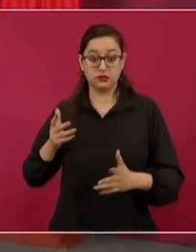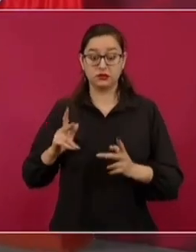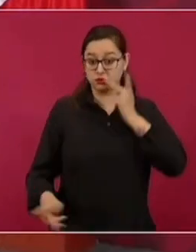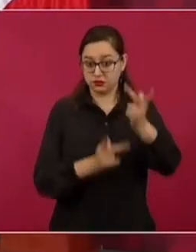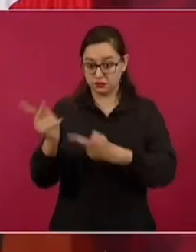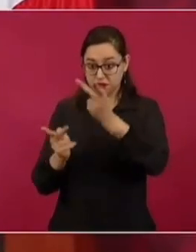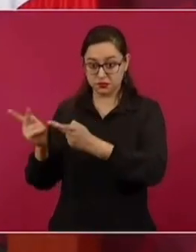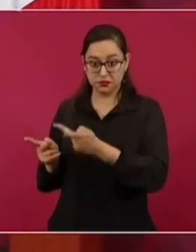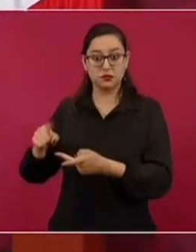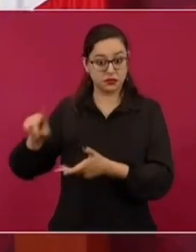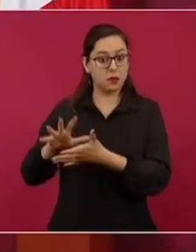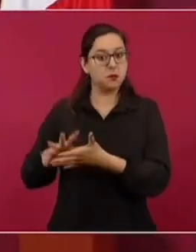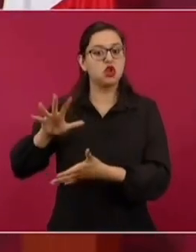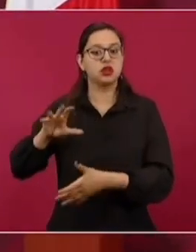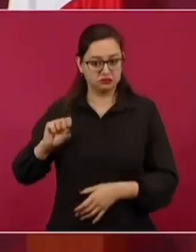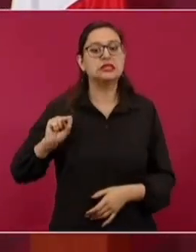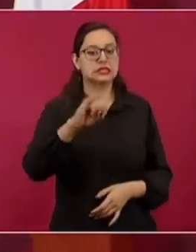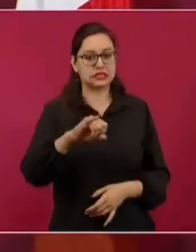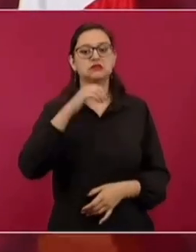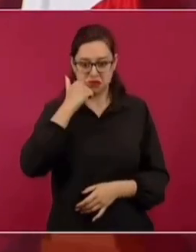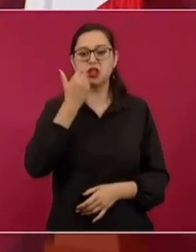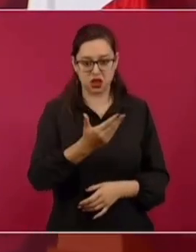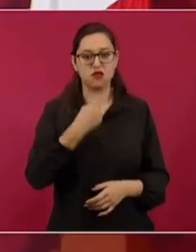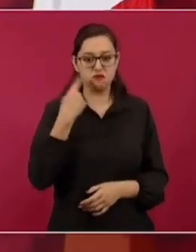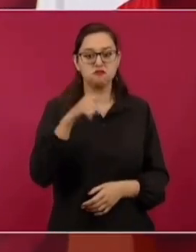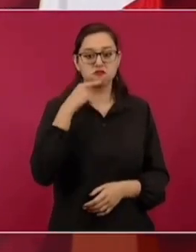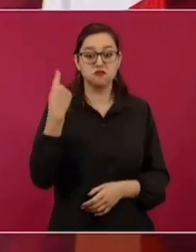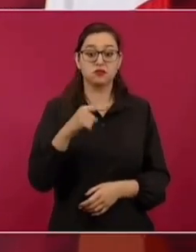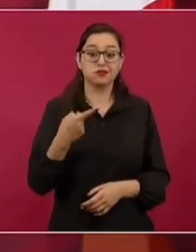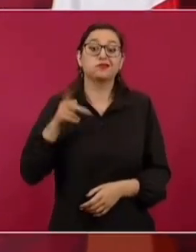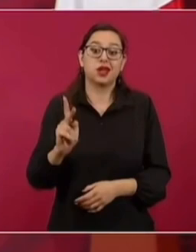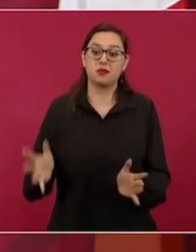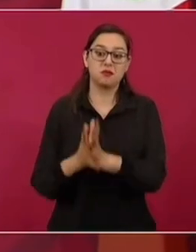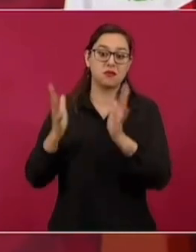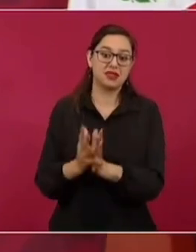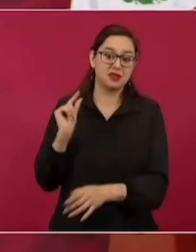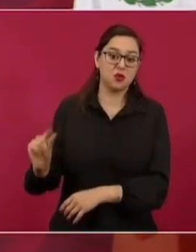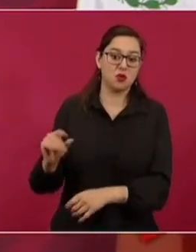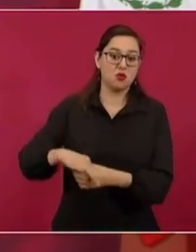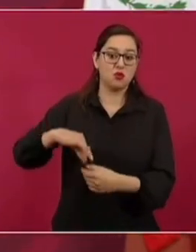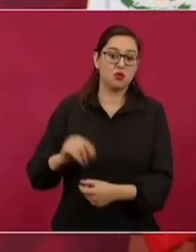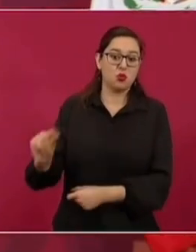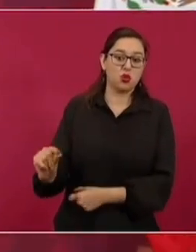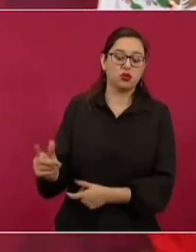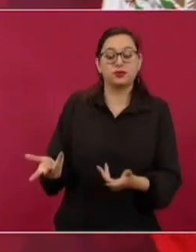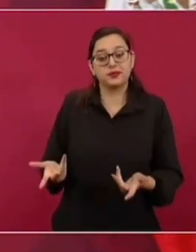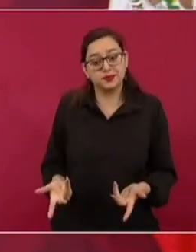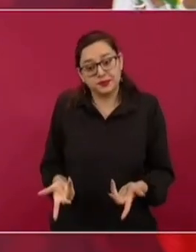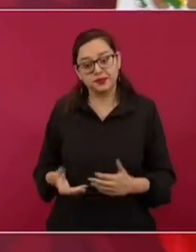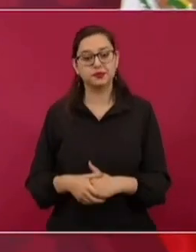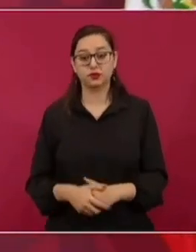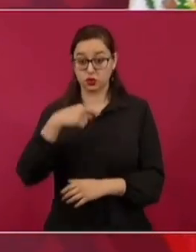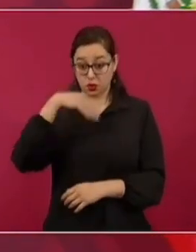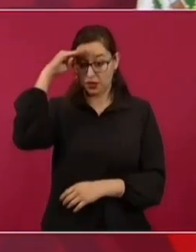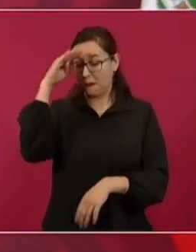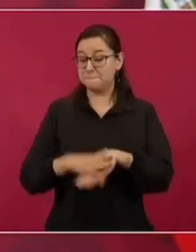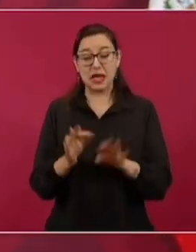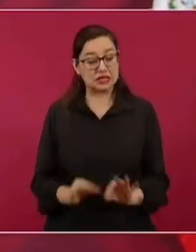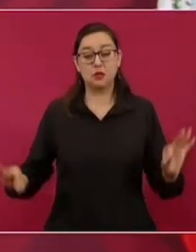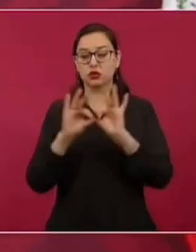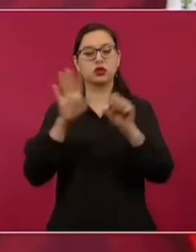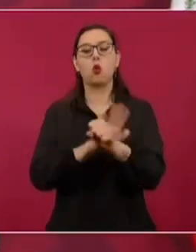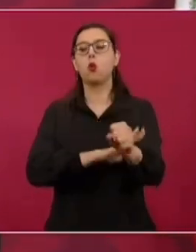aún cuando la mayoría sí pidió que se abrieran estos juicios, no se obtuvieron los votos suficientes. Yo estoy más por la no repetición